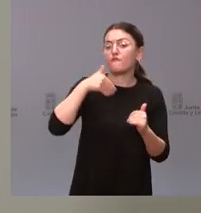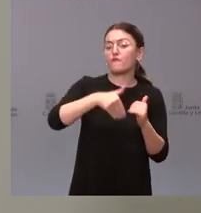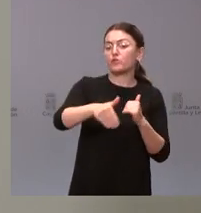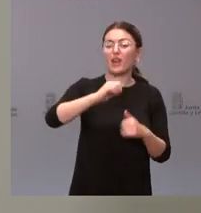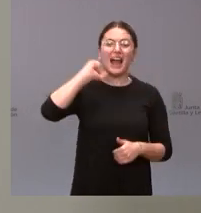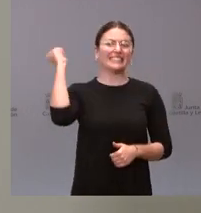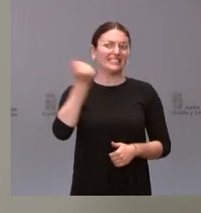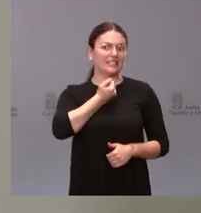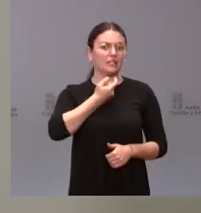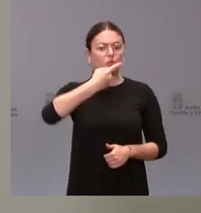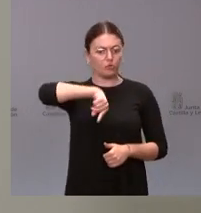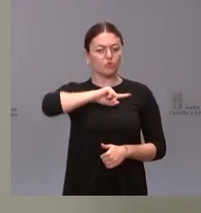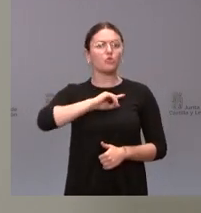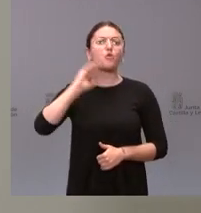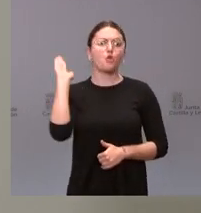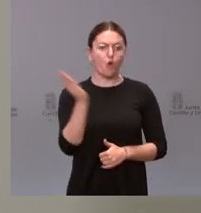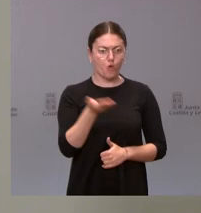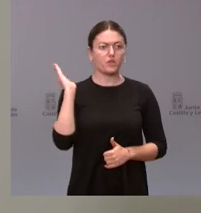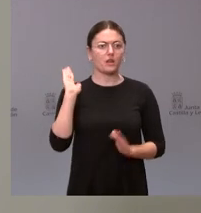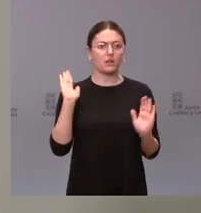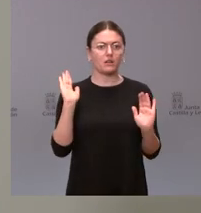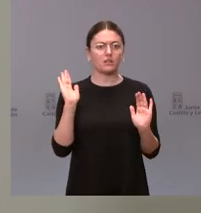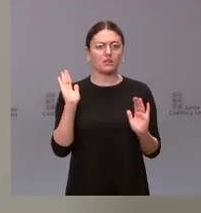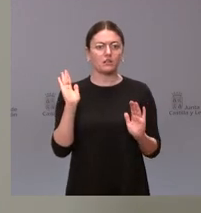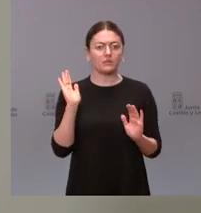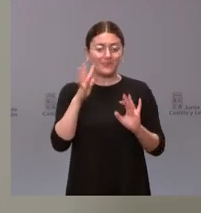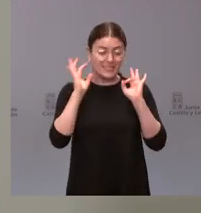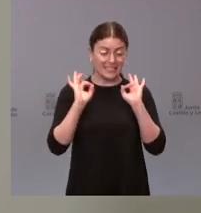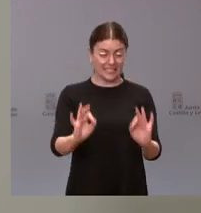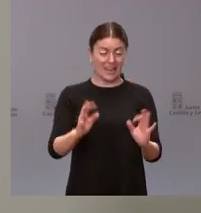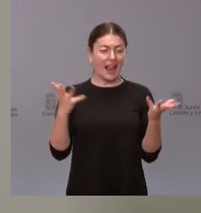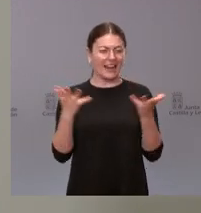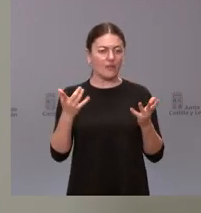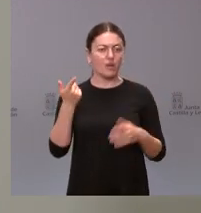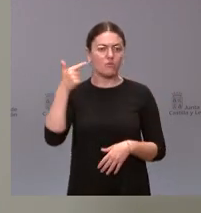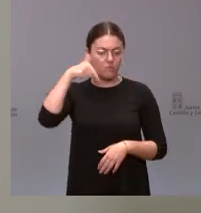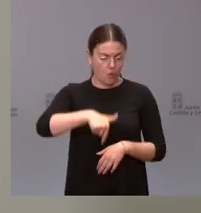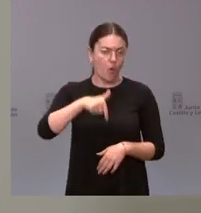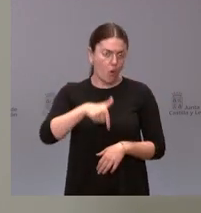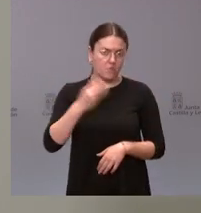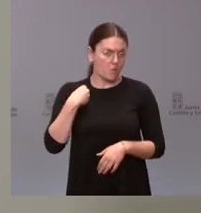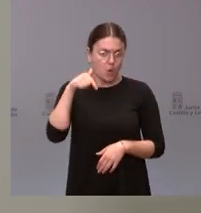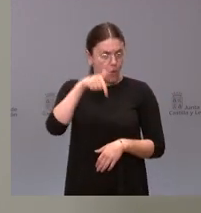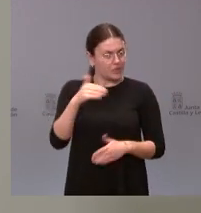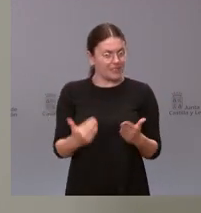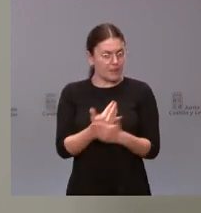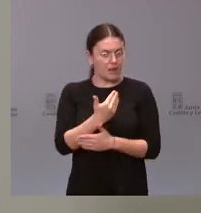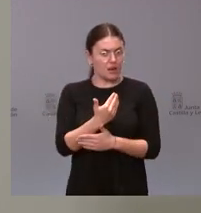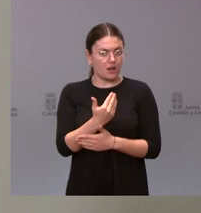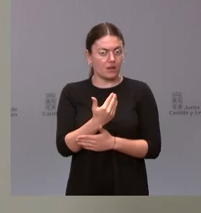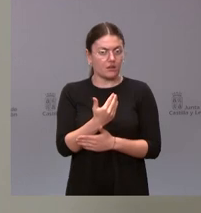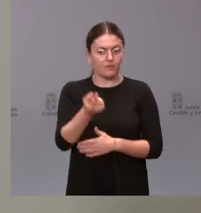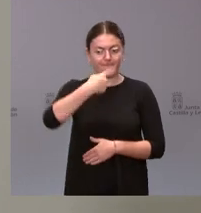lo condenaríamos y específicamente es muy grave el que hemos vivido esta mañana y que manifestamos la repulsa